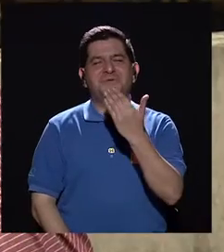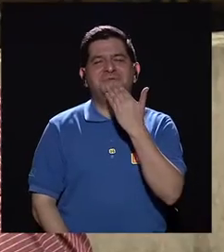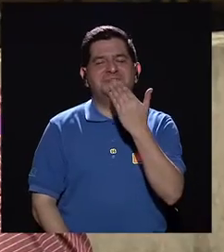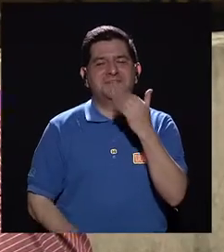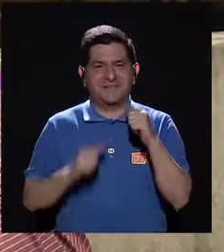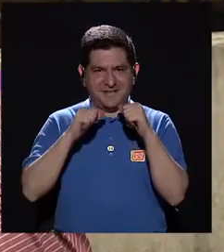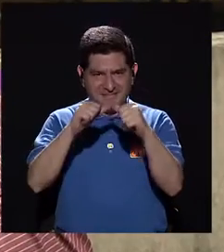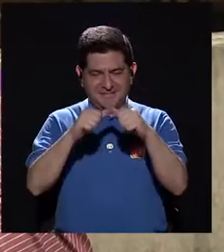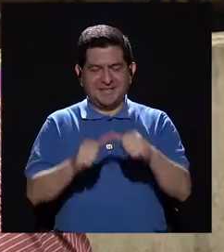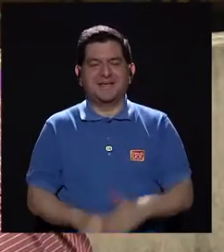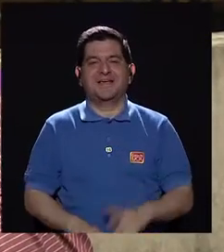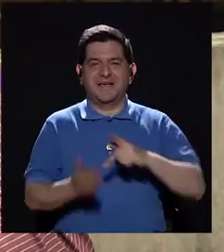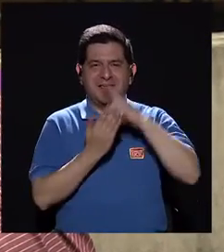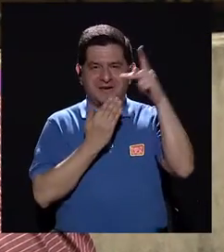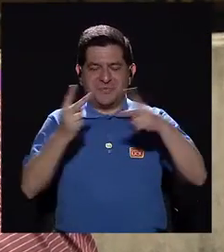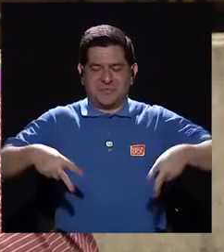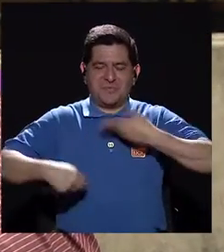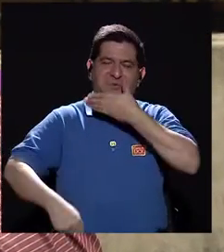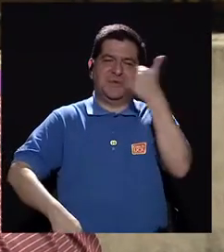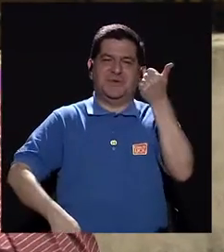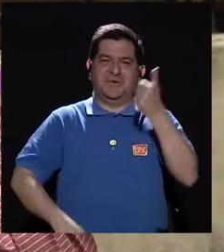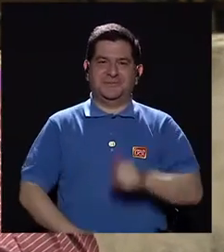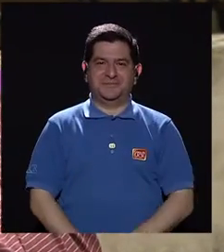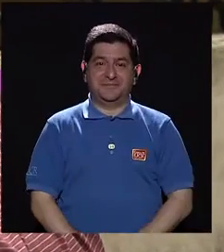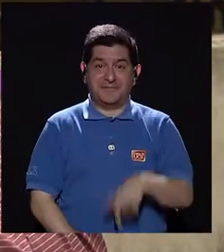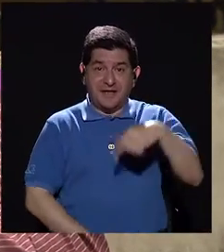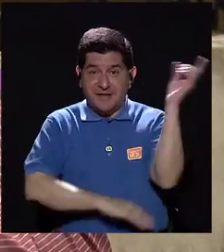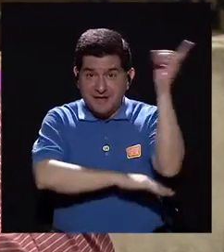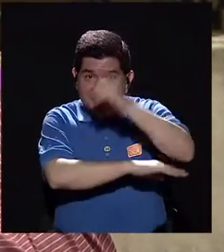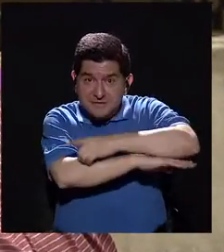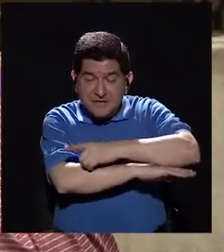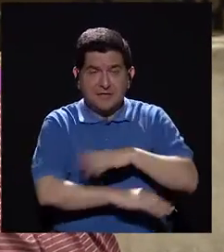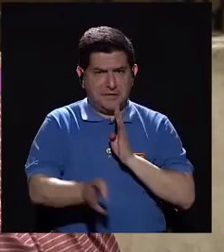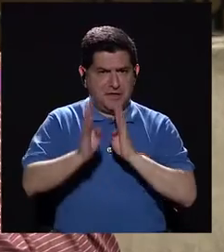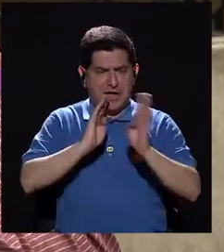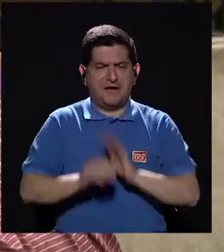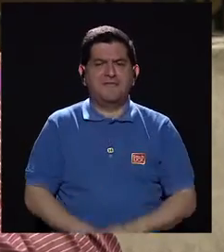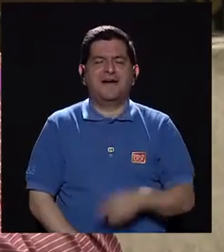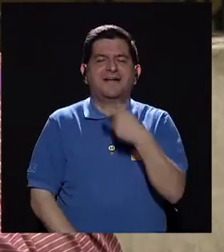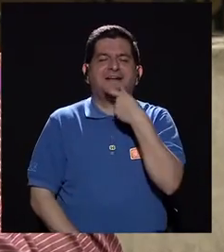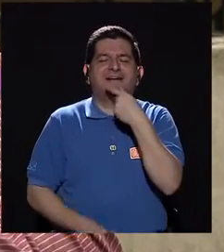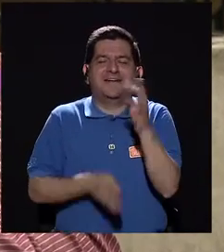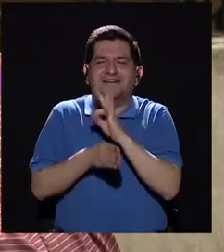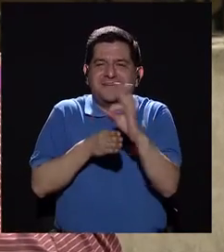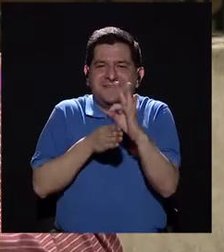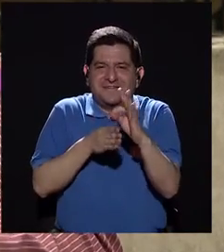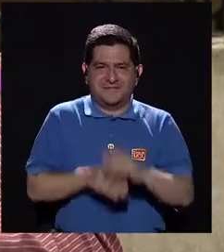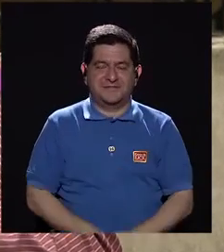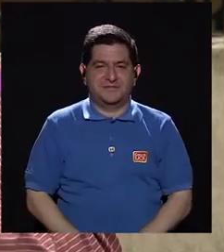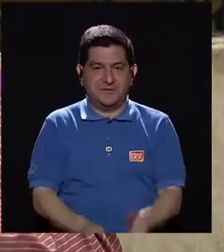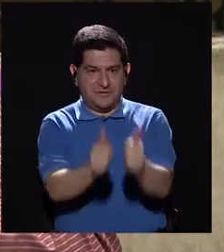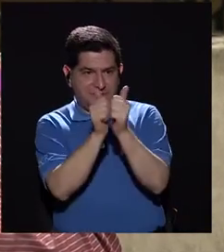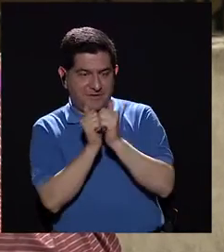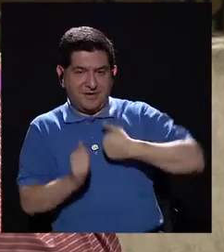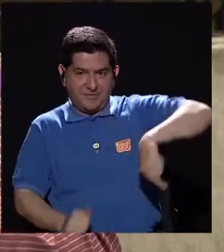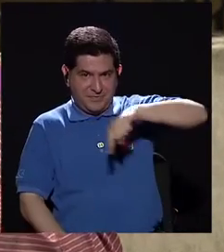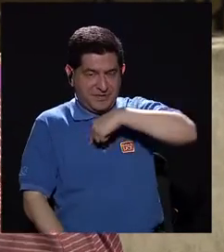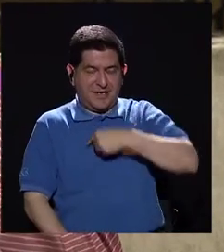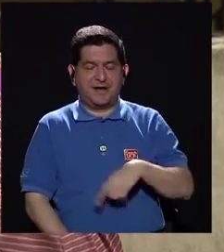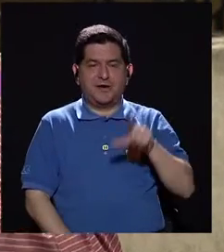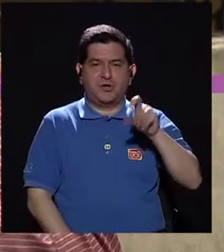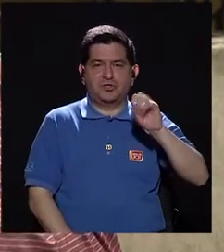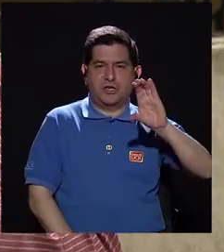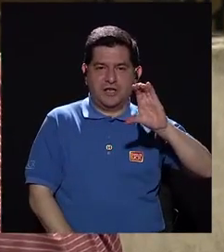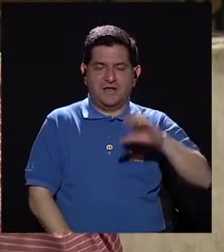Muchísimas gracias por continuar con su teleravista Vivir Mejor. El día de hoy estamos conversando acerca de la risoterapia y para esto nos acompaña